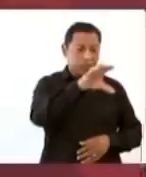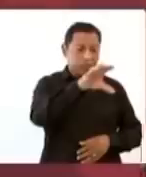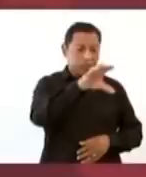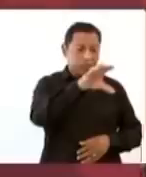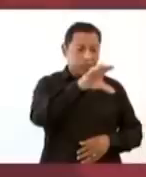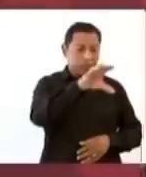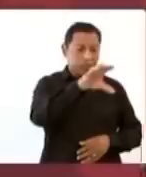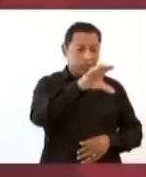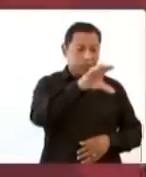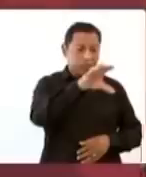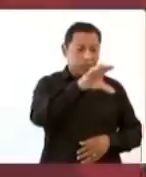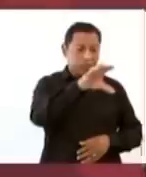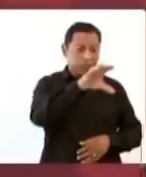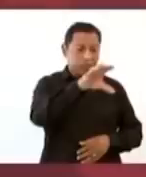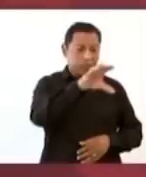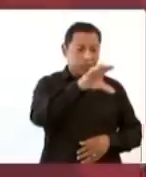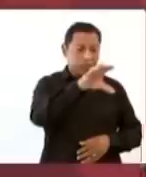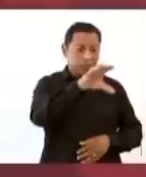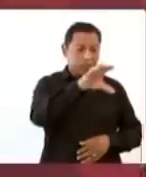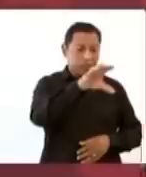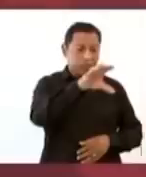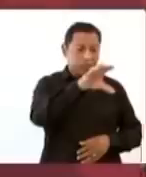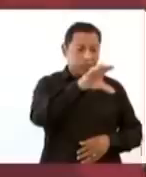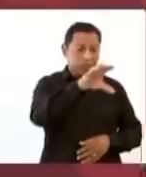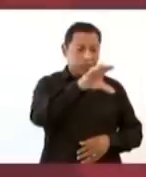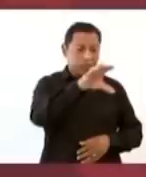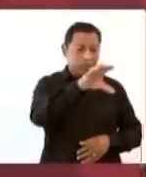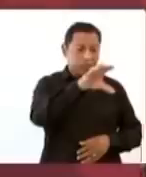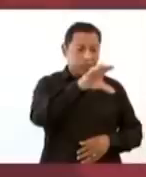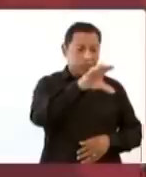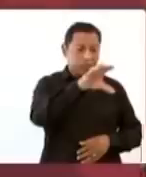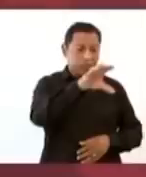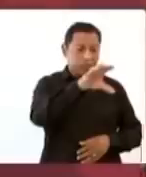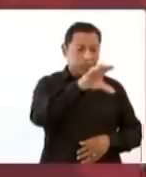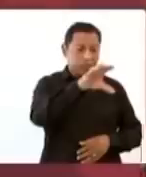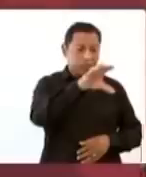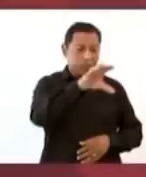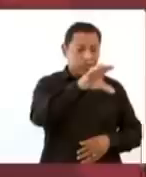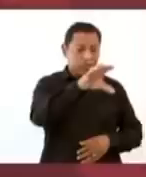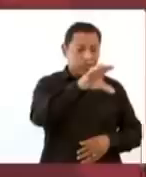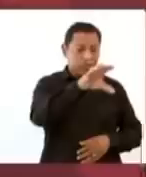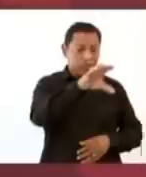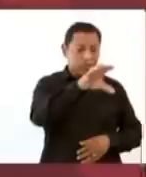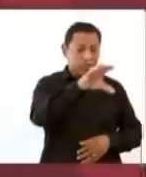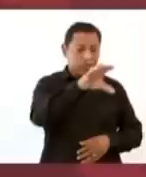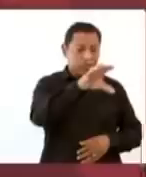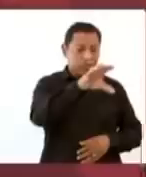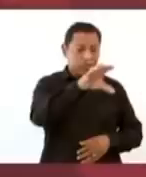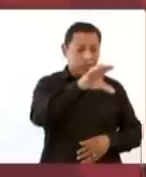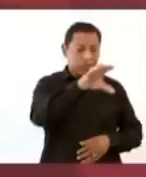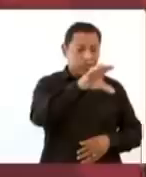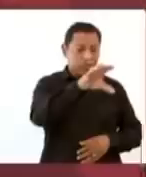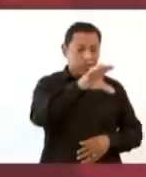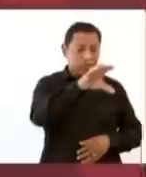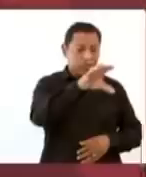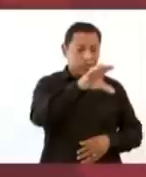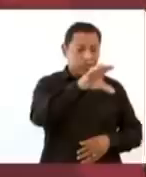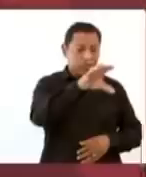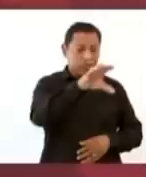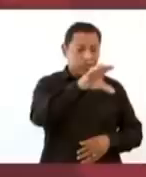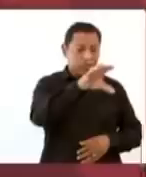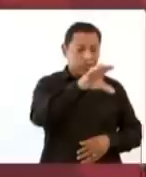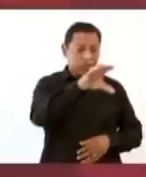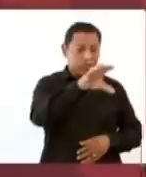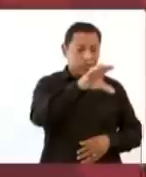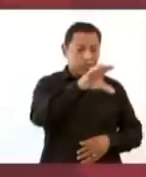hombre, pura diarrea. Se la dedica nada más a puro hablar y hablar y hablar y hablar. Como hace todas las mañanas,